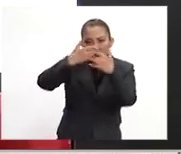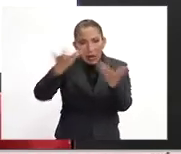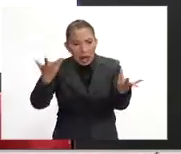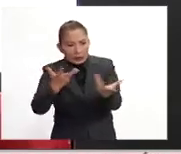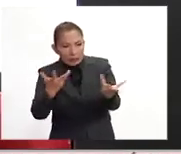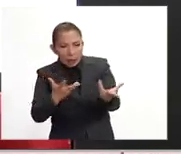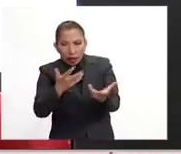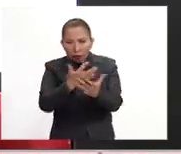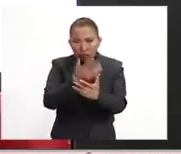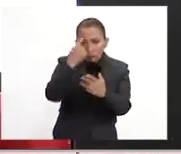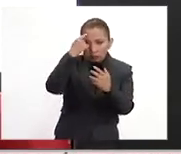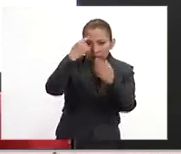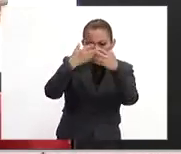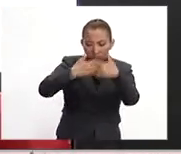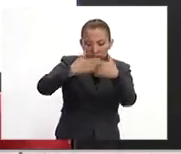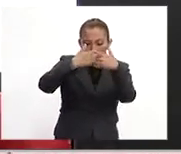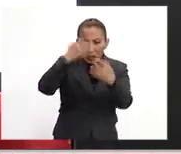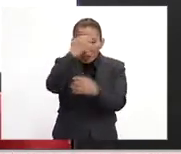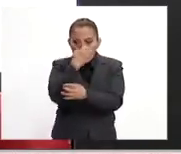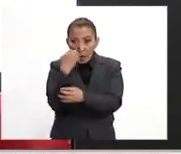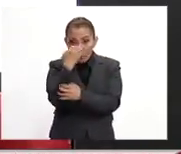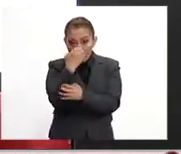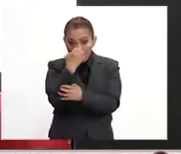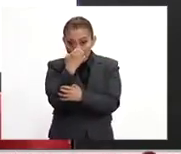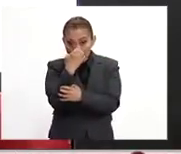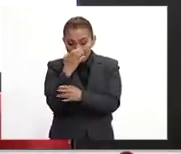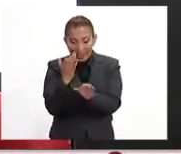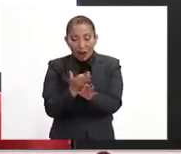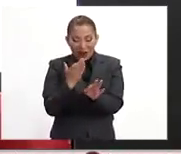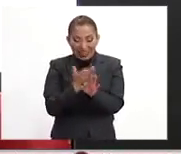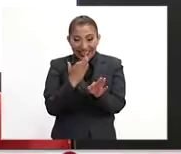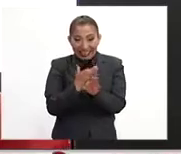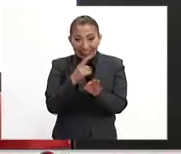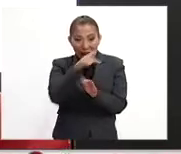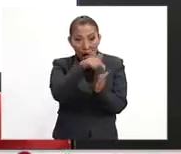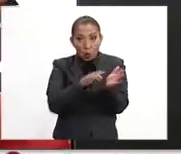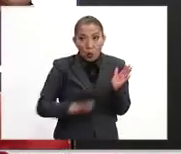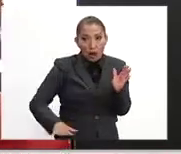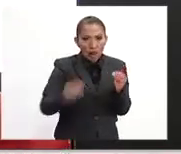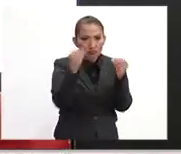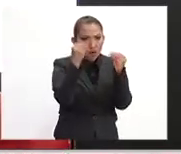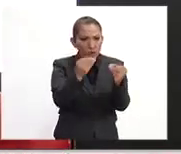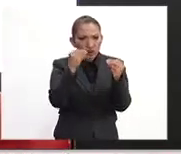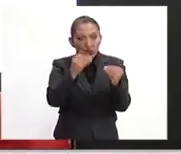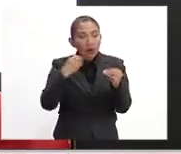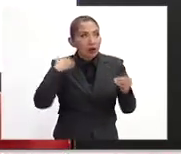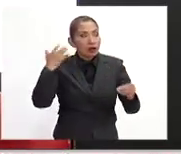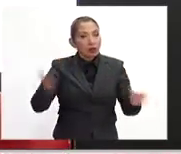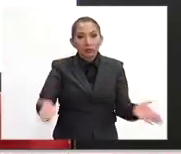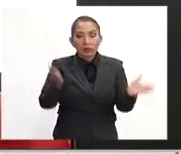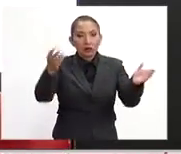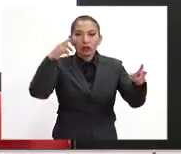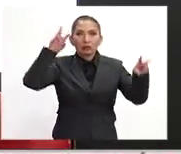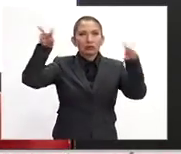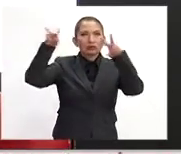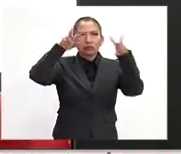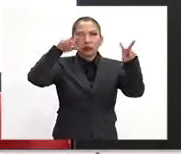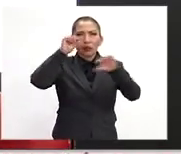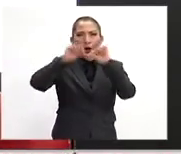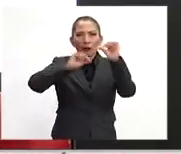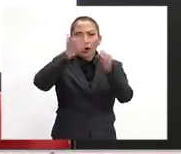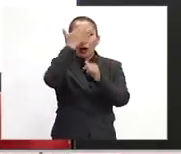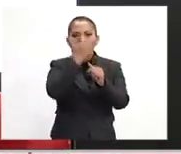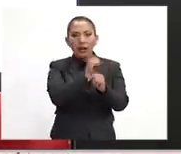ejecutar lo que planeaste y evaluarlo. Como ahorita, este lugar tiene demasiados estímulos y es una habilidad que ustedes han ido